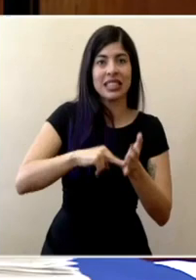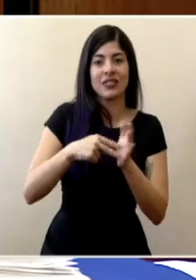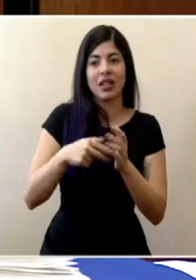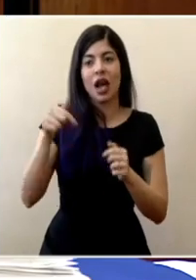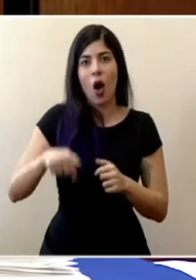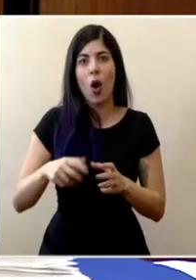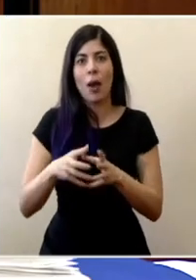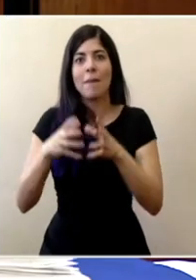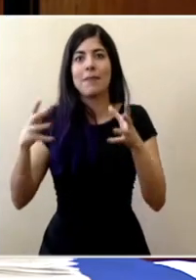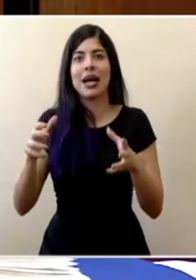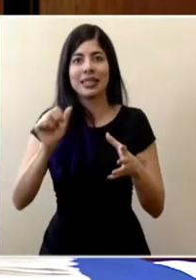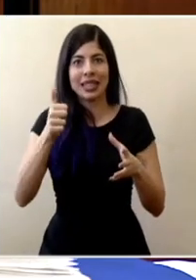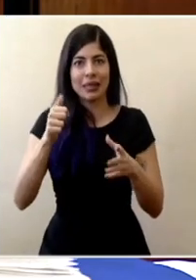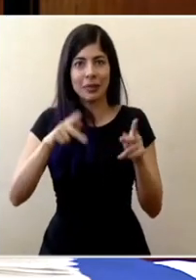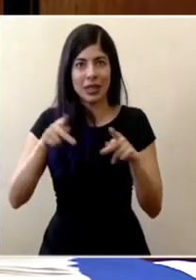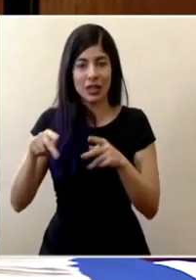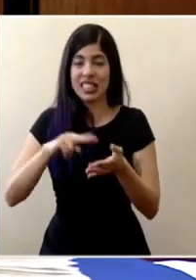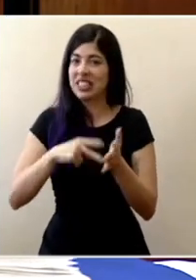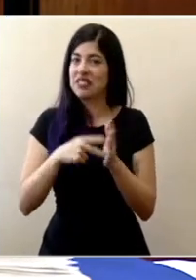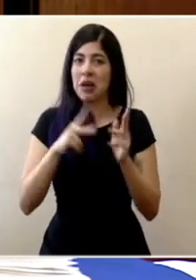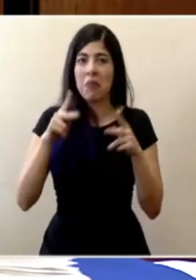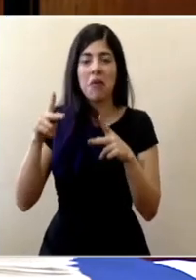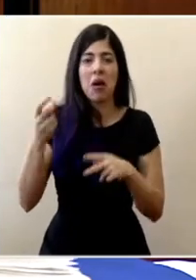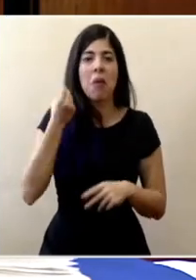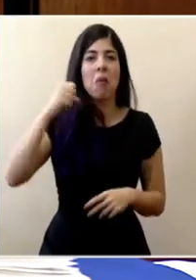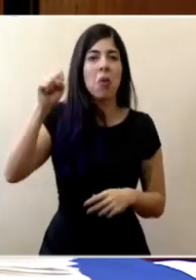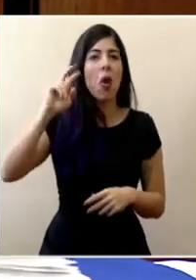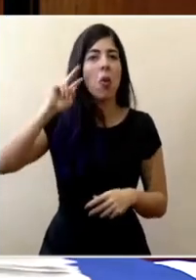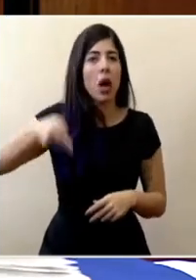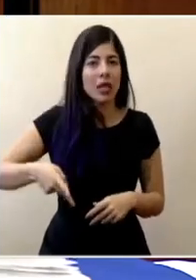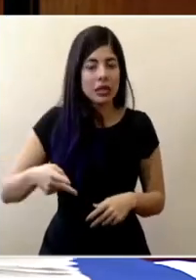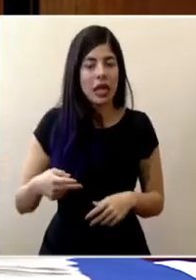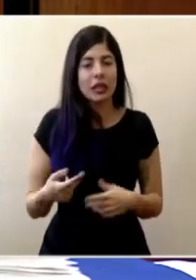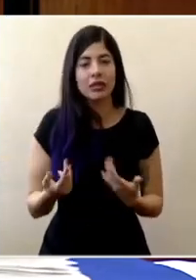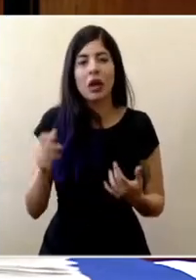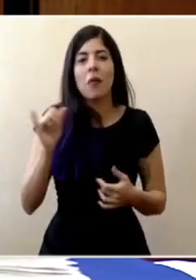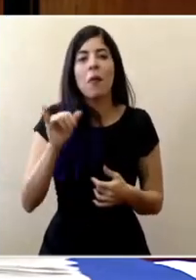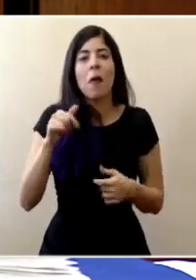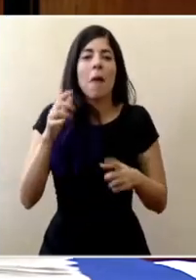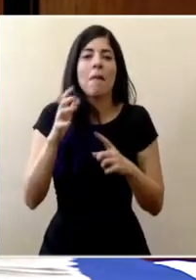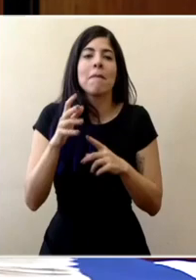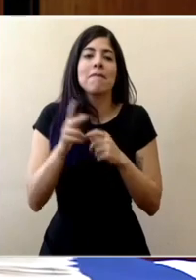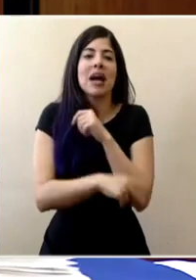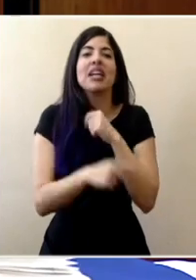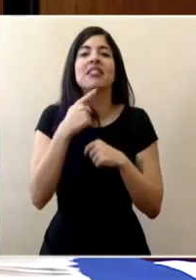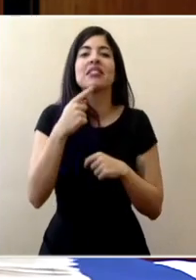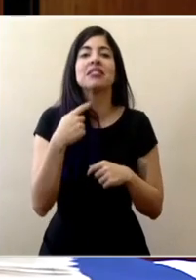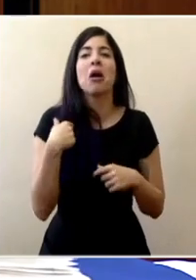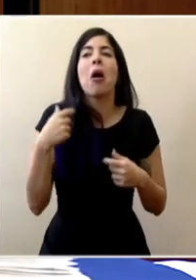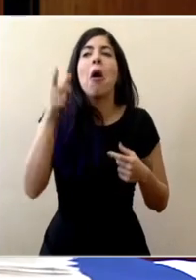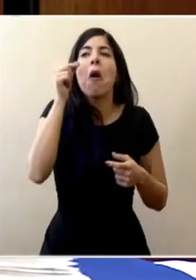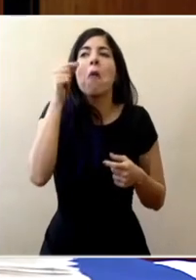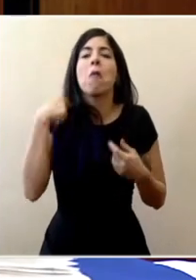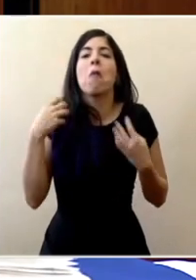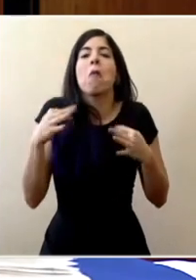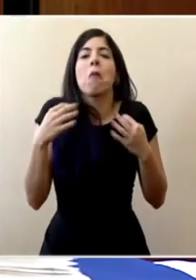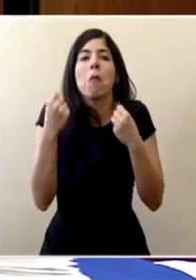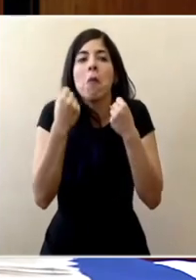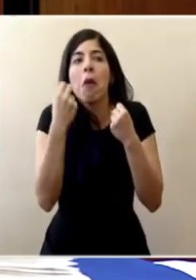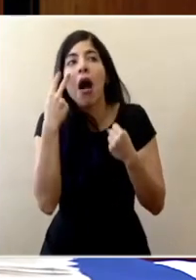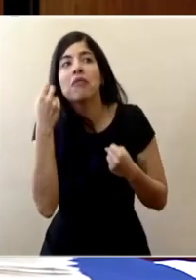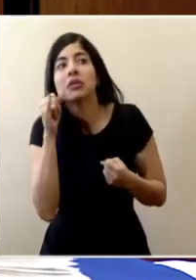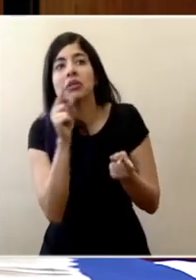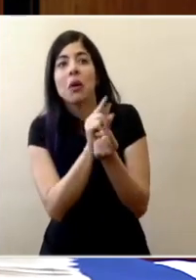en 10 casos más. Es decir, las personas no están haciendo caso. Como decimos popularmente en nuestro país, salen a jugársela, a ver si la policía los